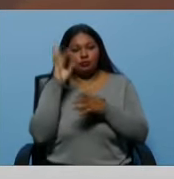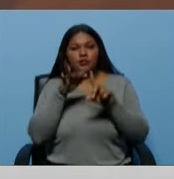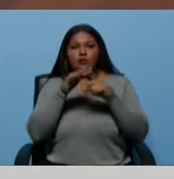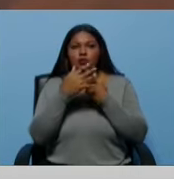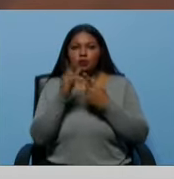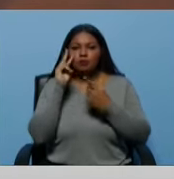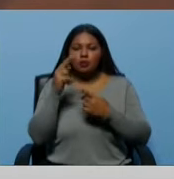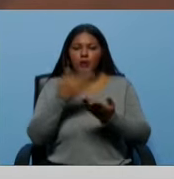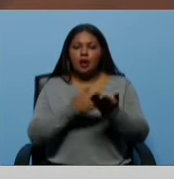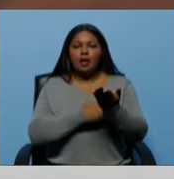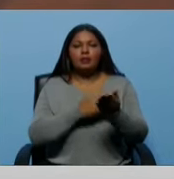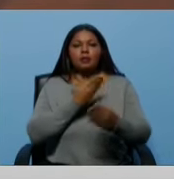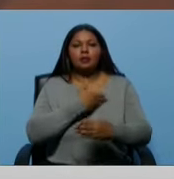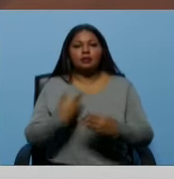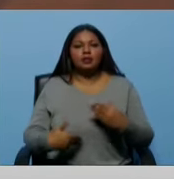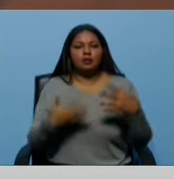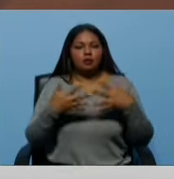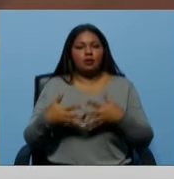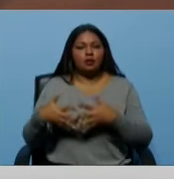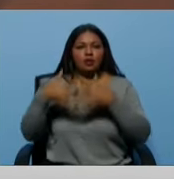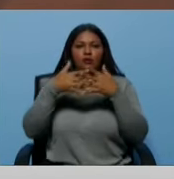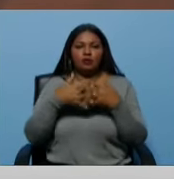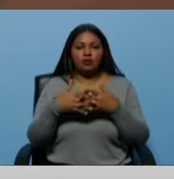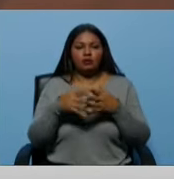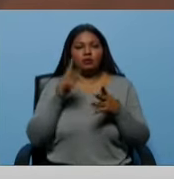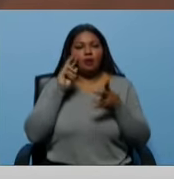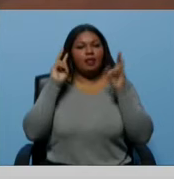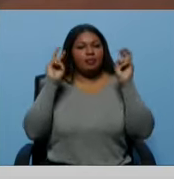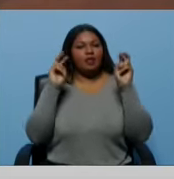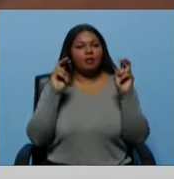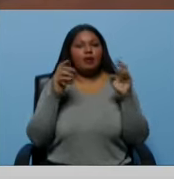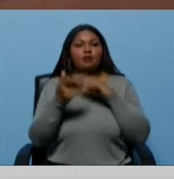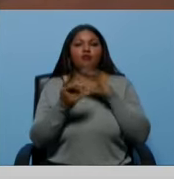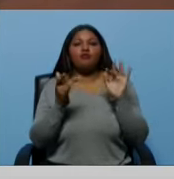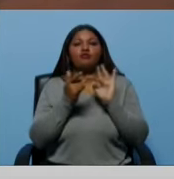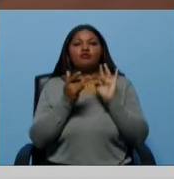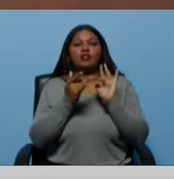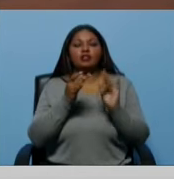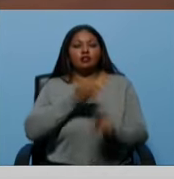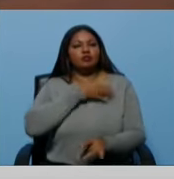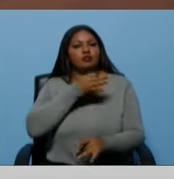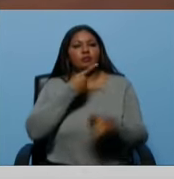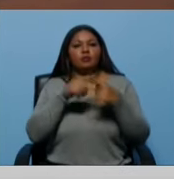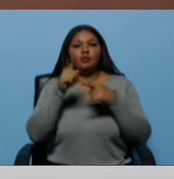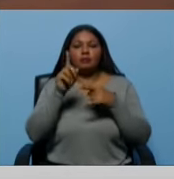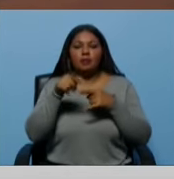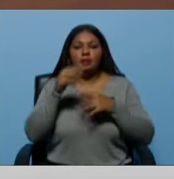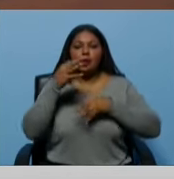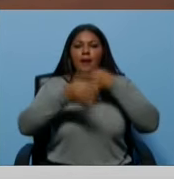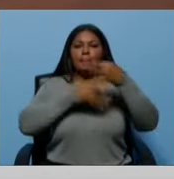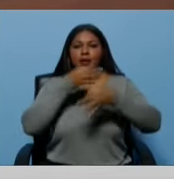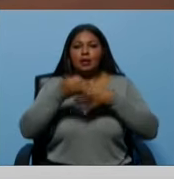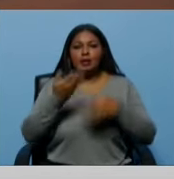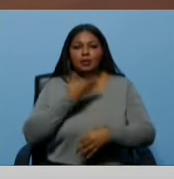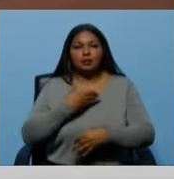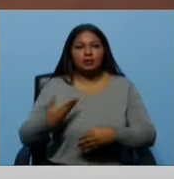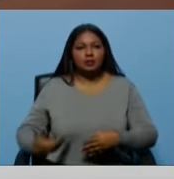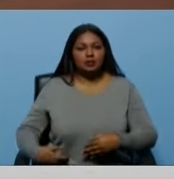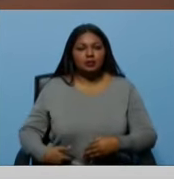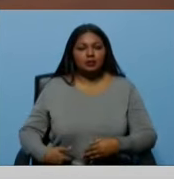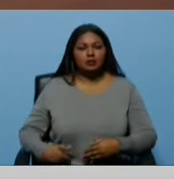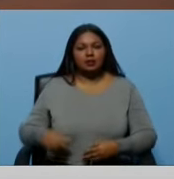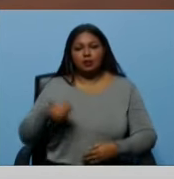expresidente de Estados Unidos, con este tema de las redes sociales, pero también hablar un poco, lo decía el jefe de Estado recientemente,